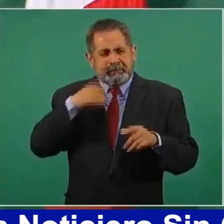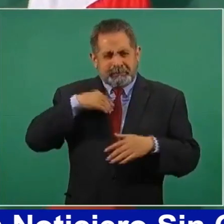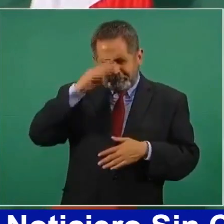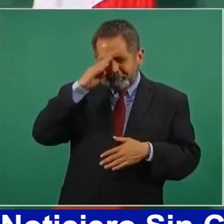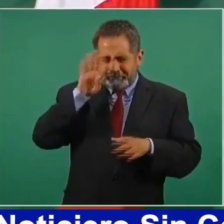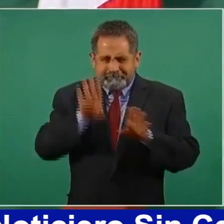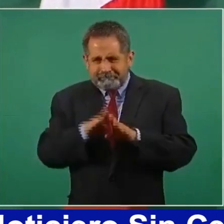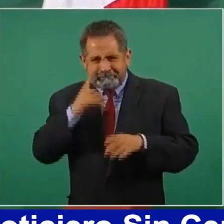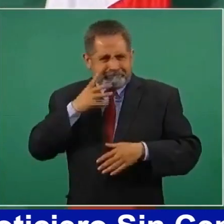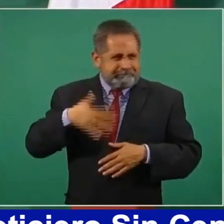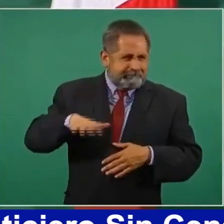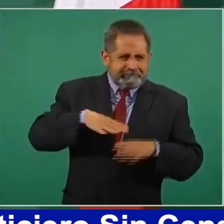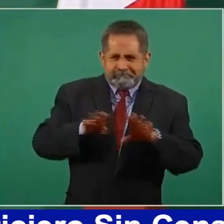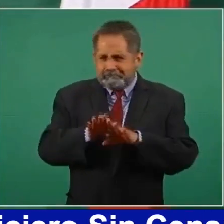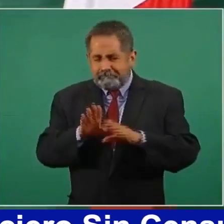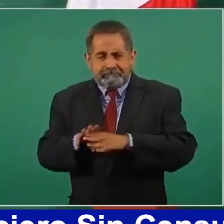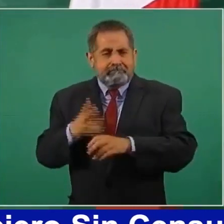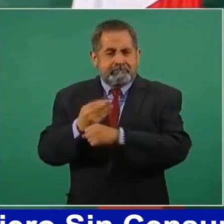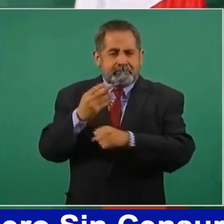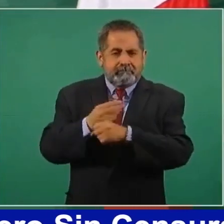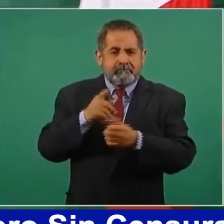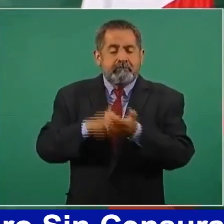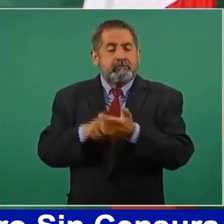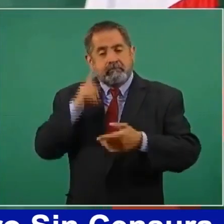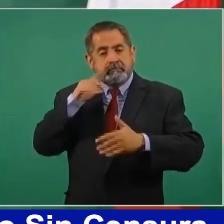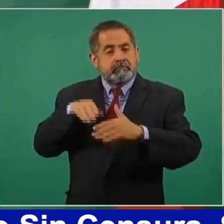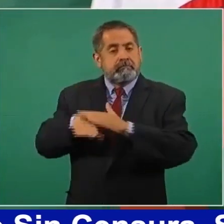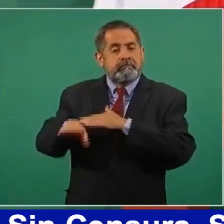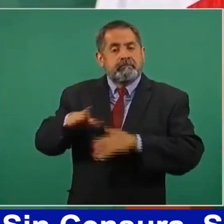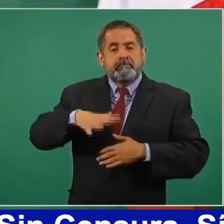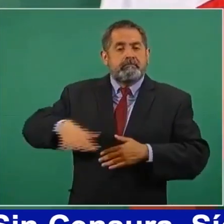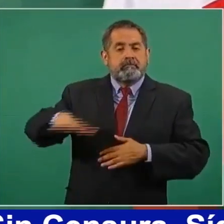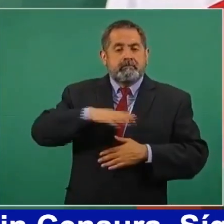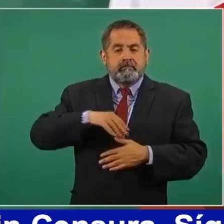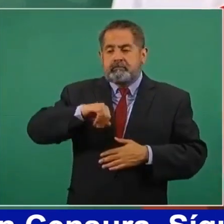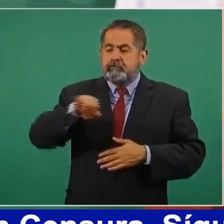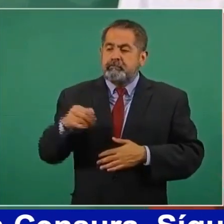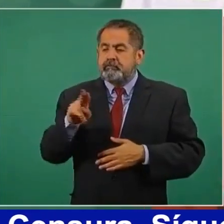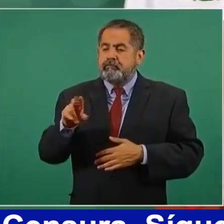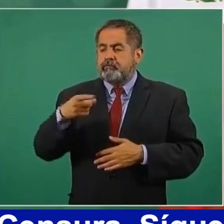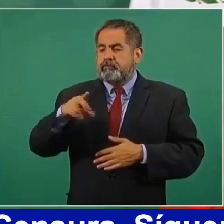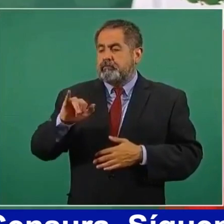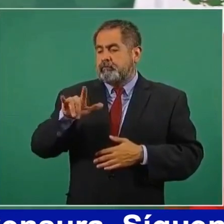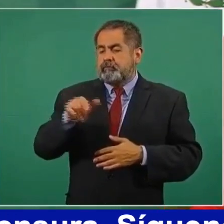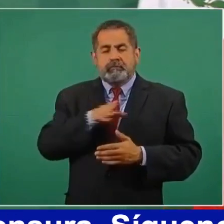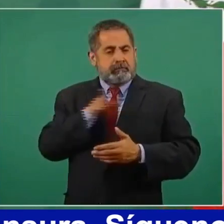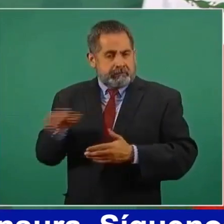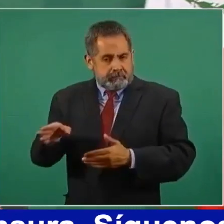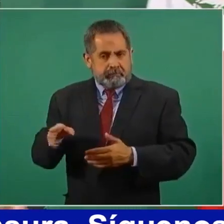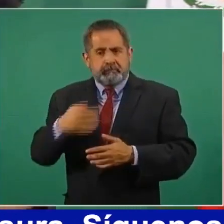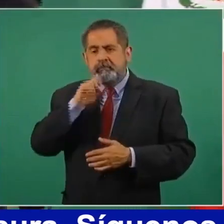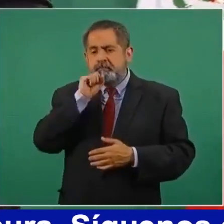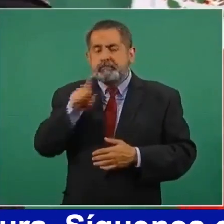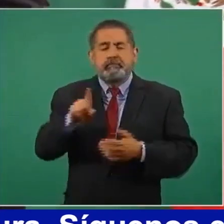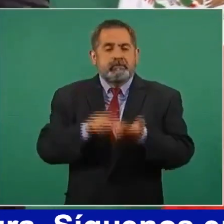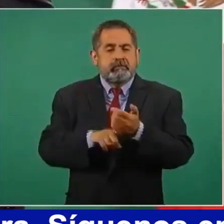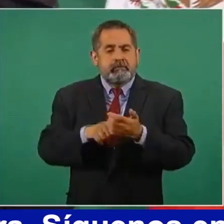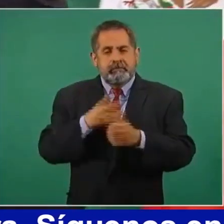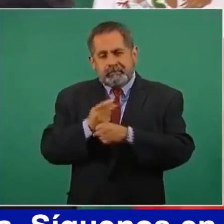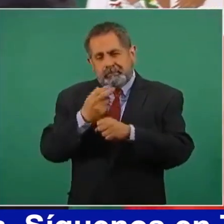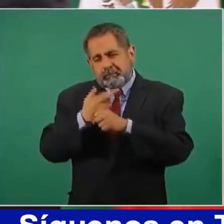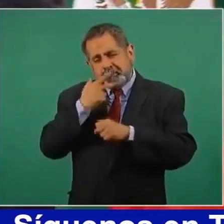de Oaxaca. Ahí durante algún tiempo se